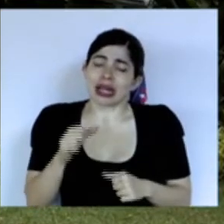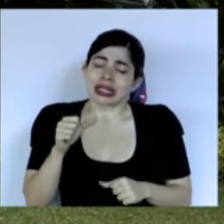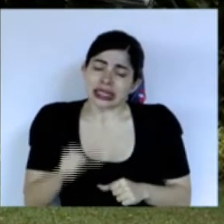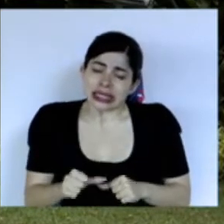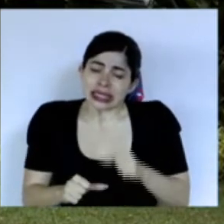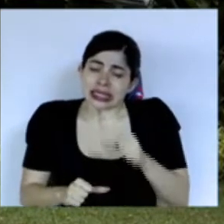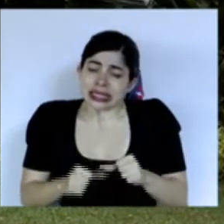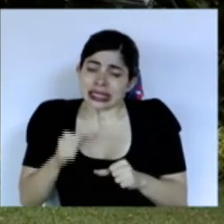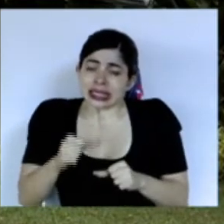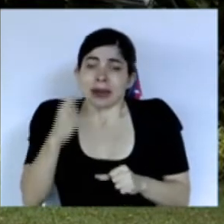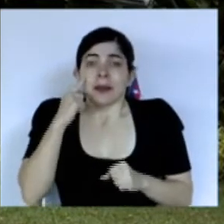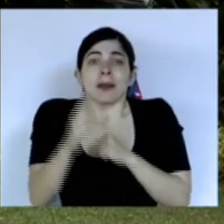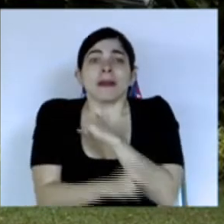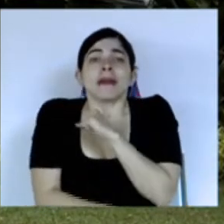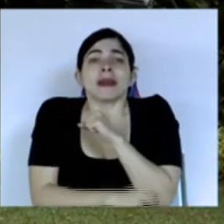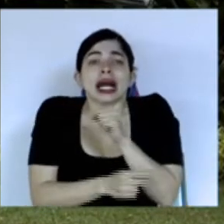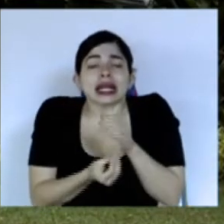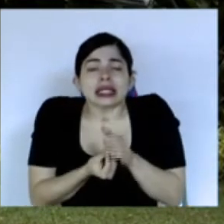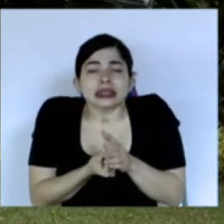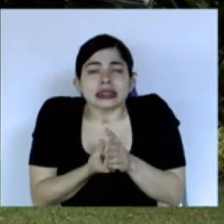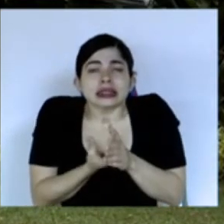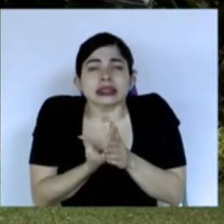porque somos un país emergente